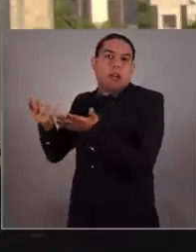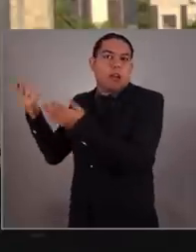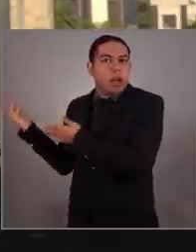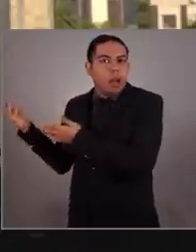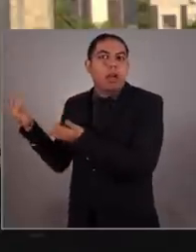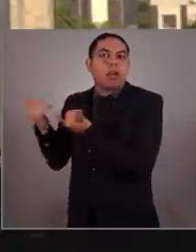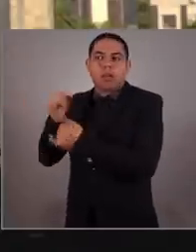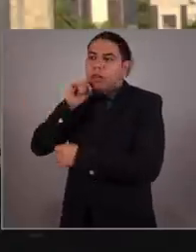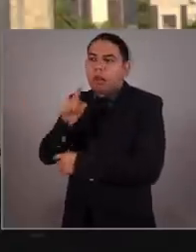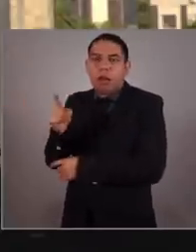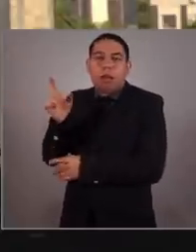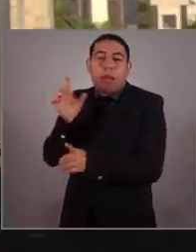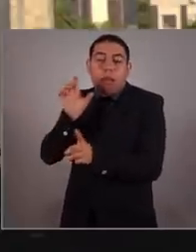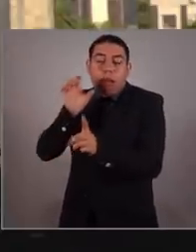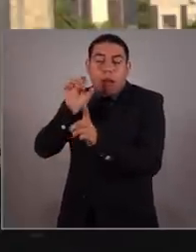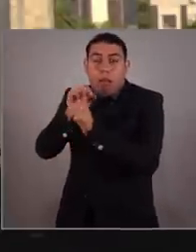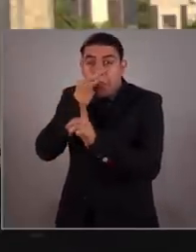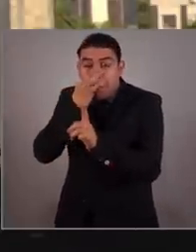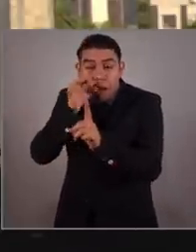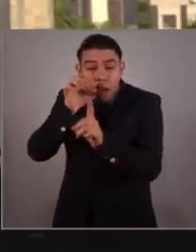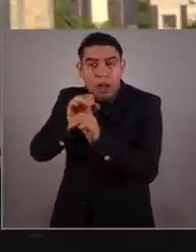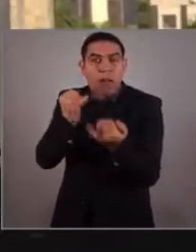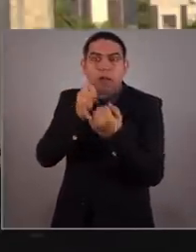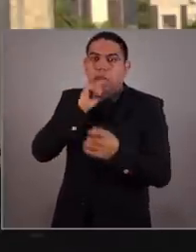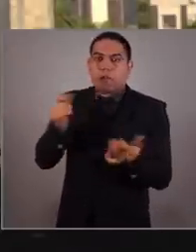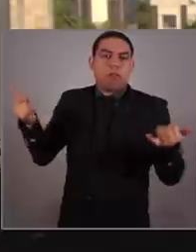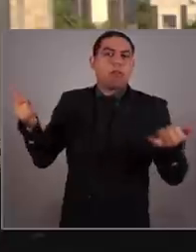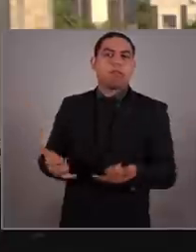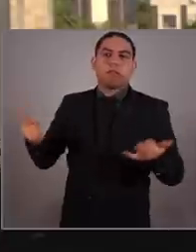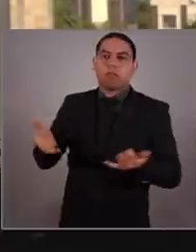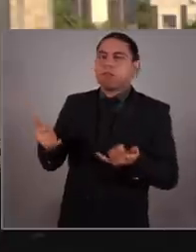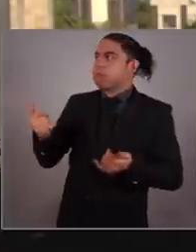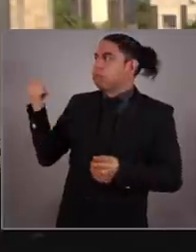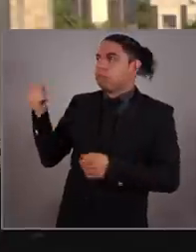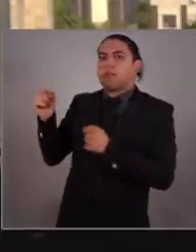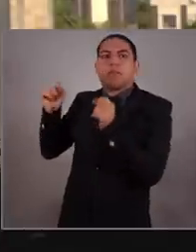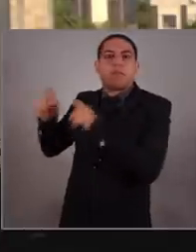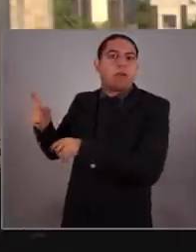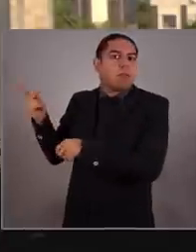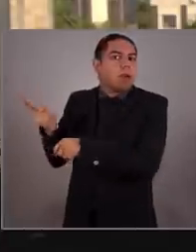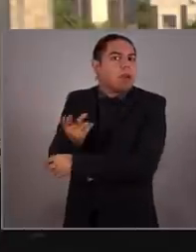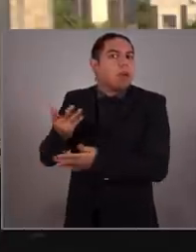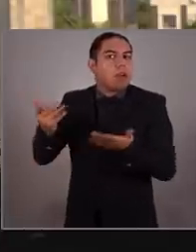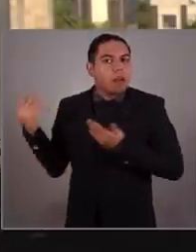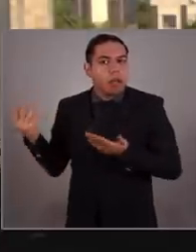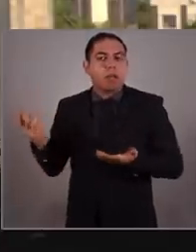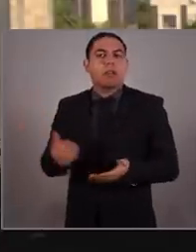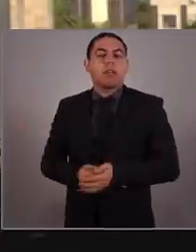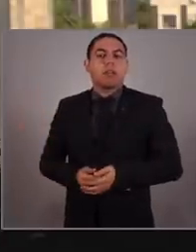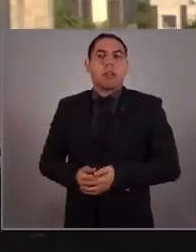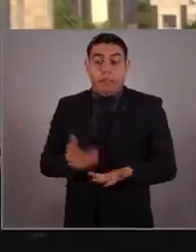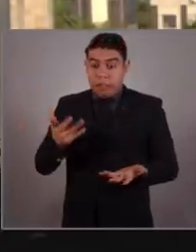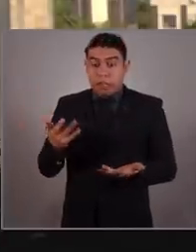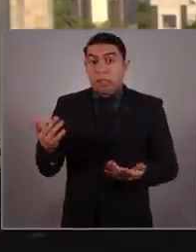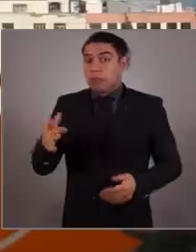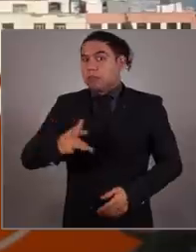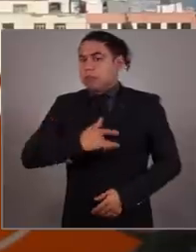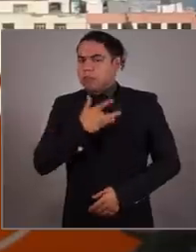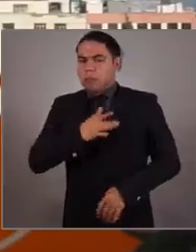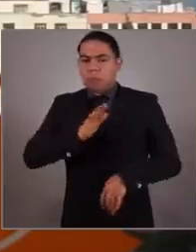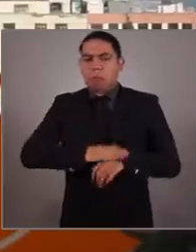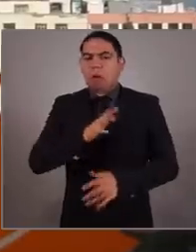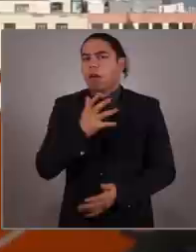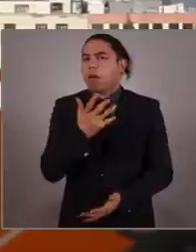apenas llegan al poder se aferran al pasado. Ese pasado en el que se